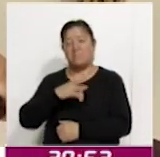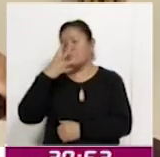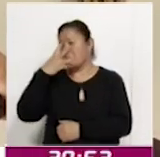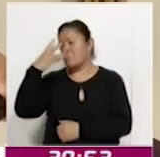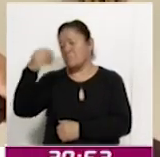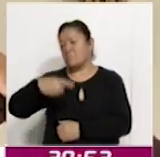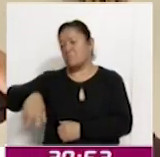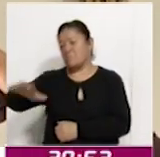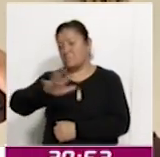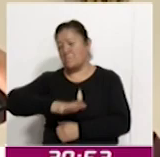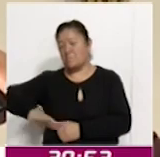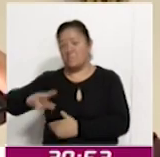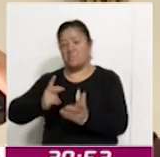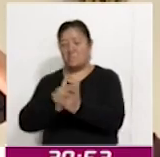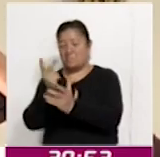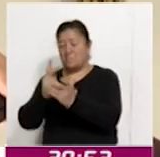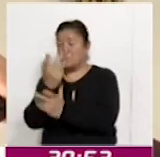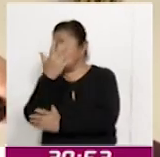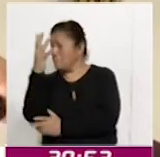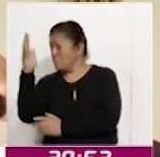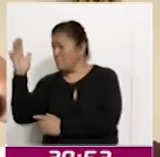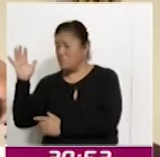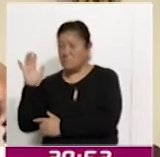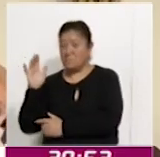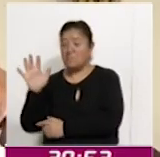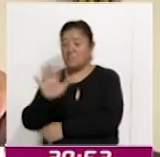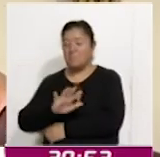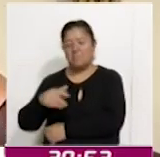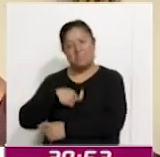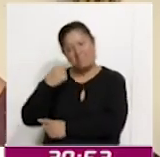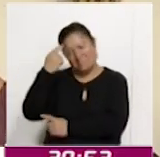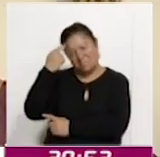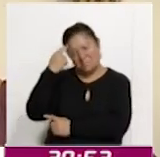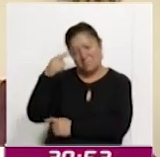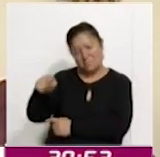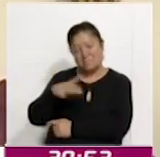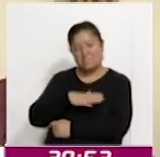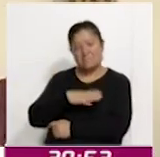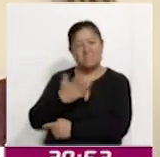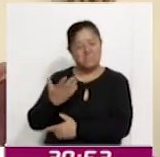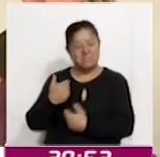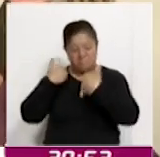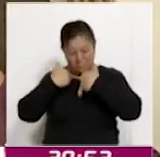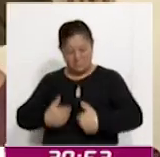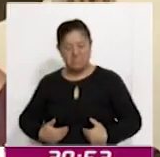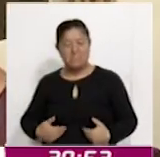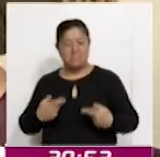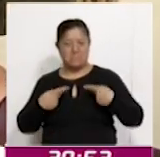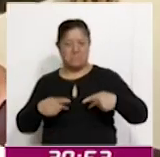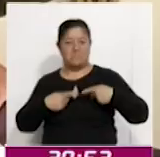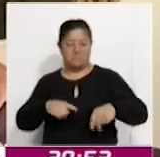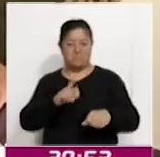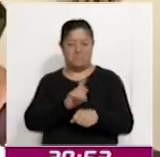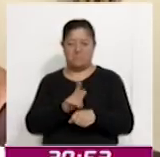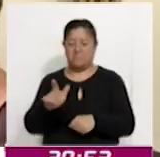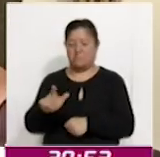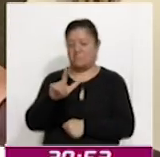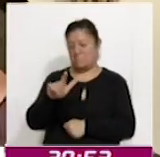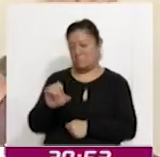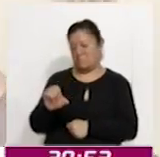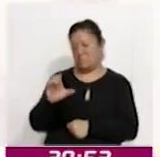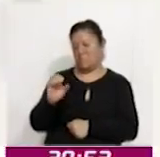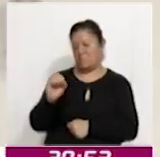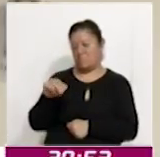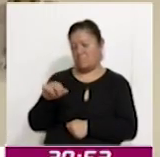bosque. Y me imaginé como siendo uno de los personajes de Leonora, que es este personaje que tiene como una cara de